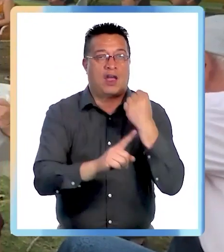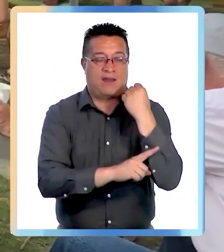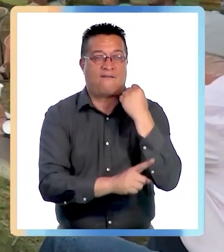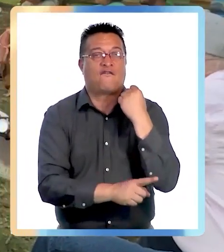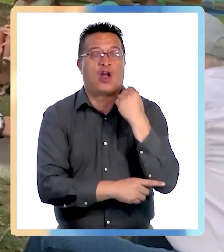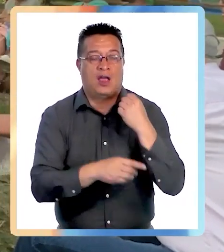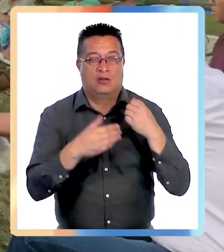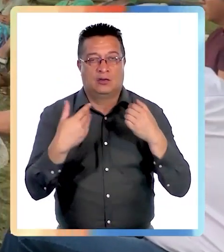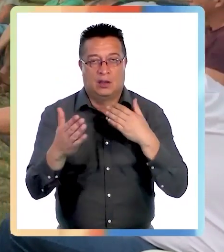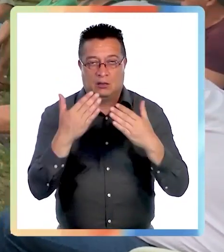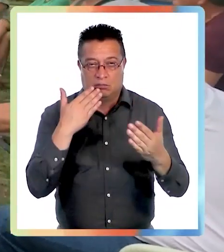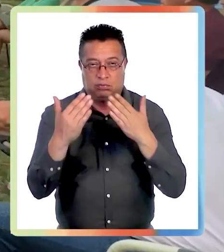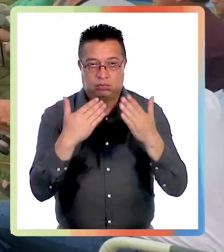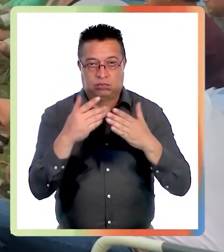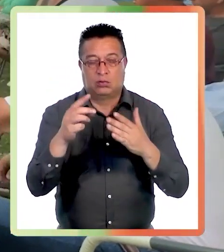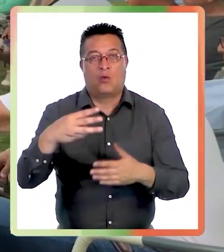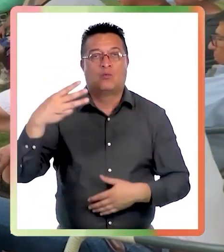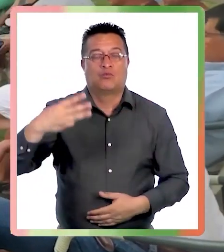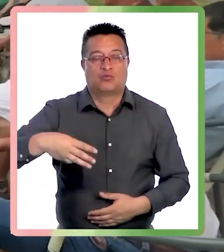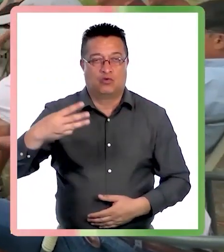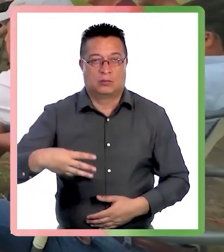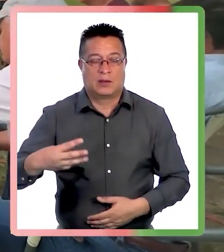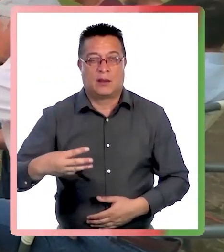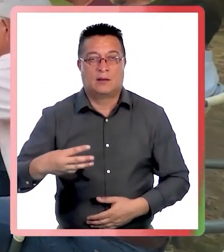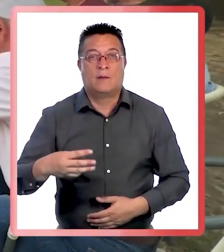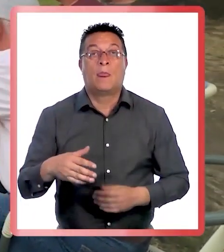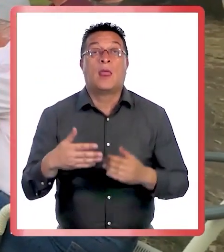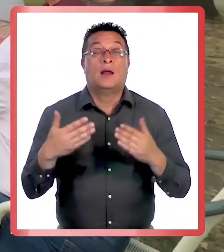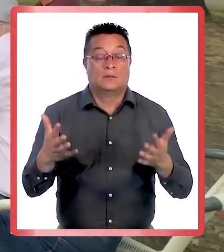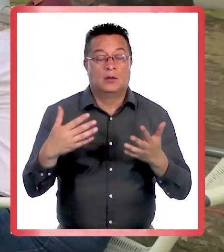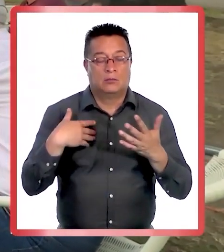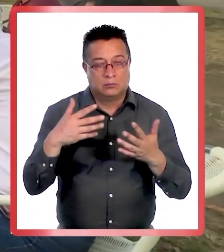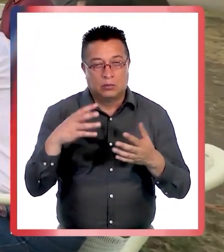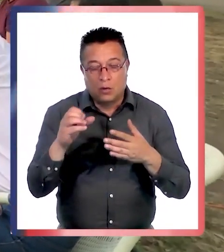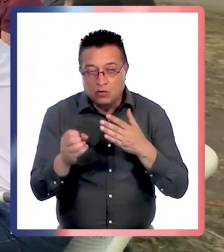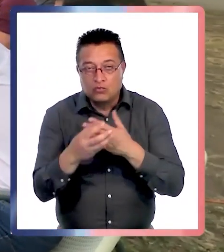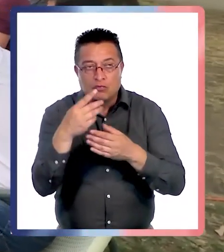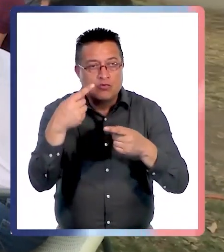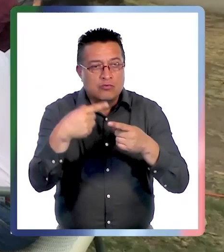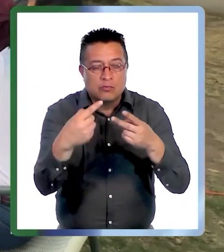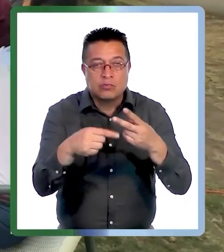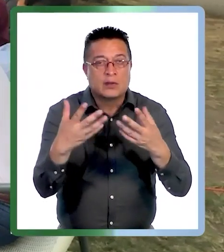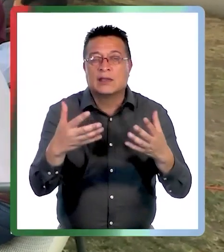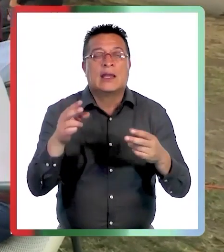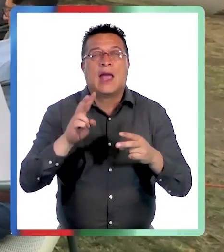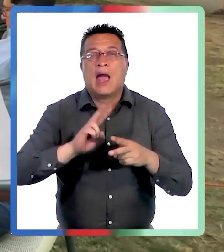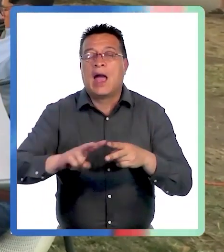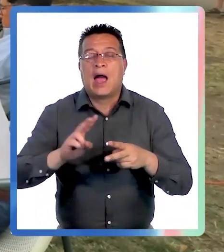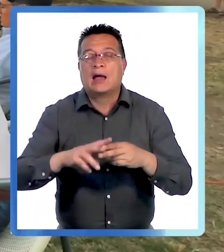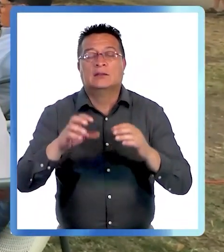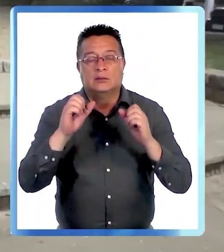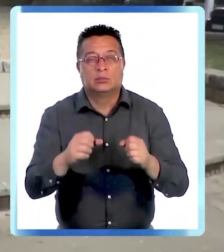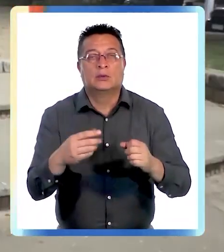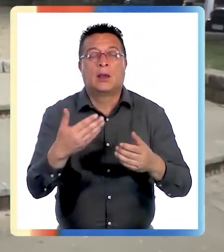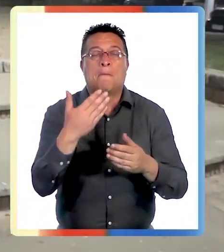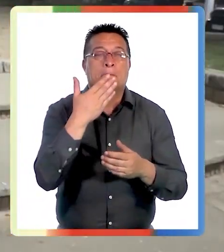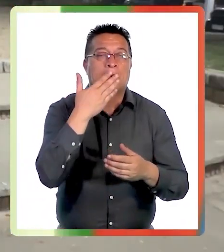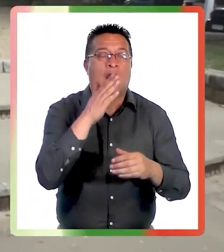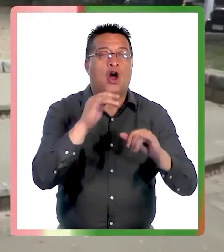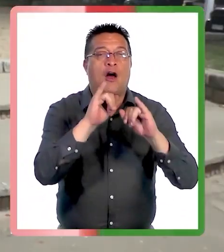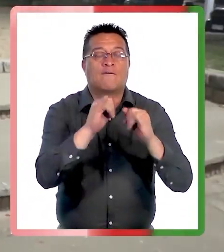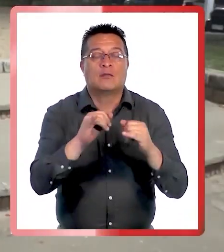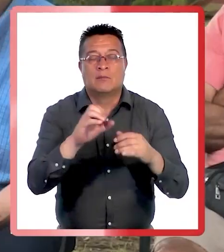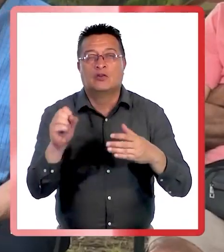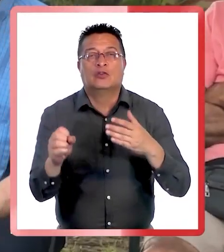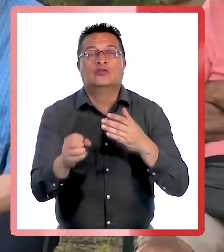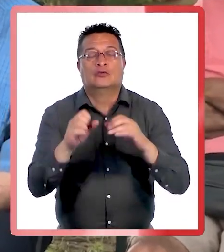que dispuso el municipio. Entonces para poder tener novedades, a ver qué se puede hacer y poder enfrentar de la mejor forma el no